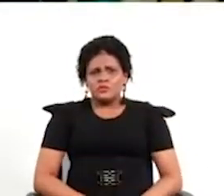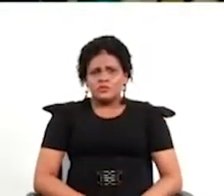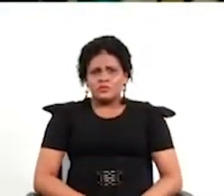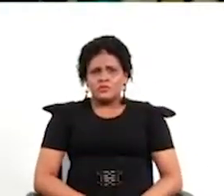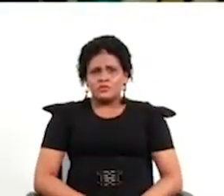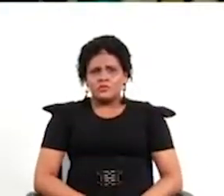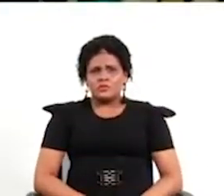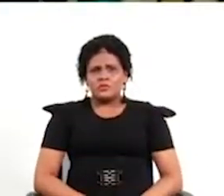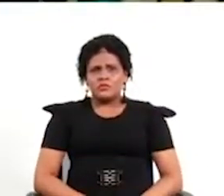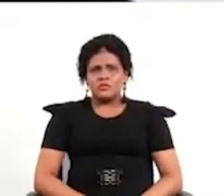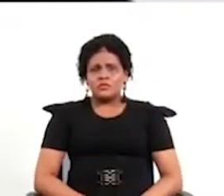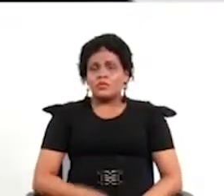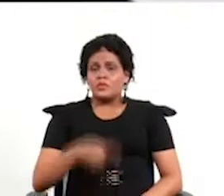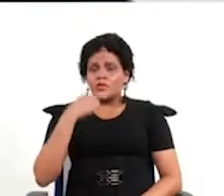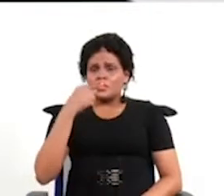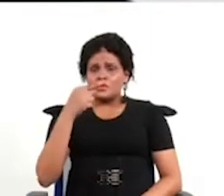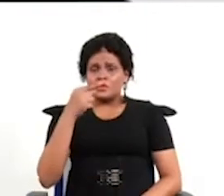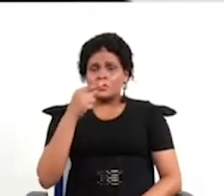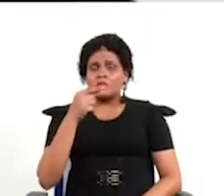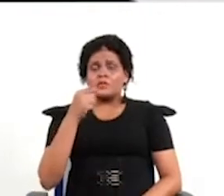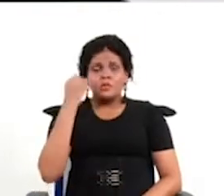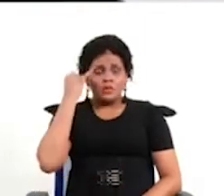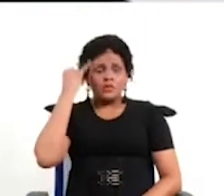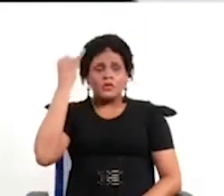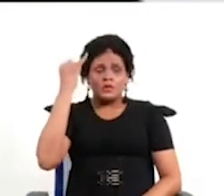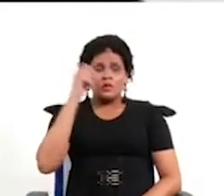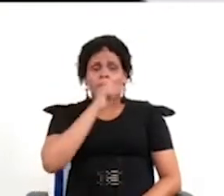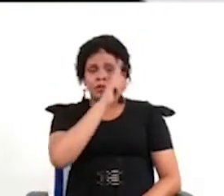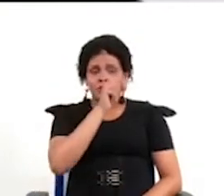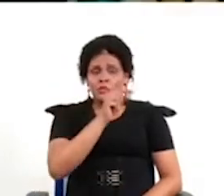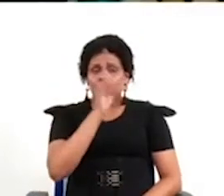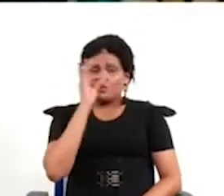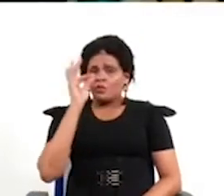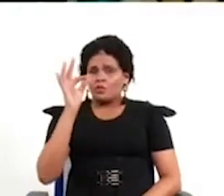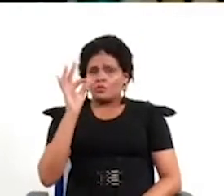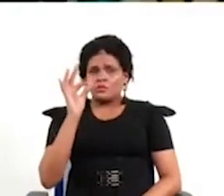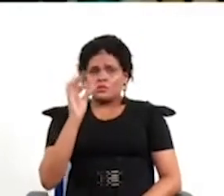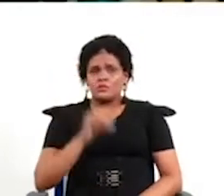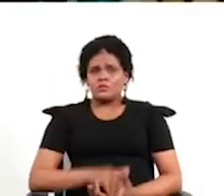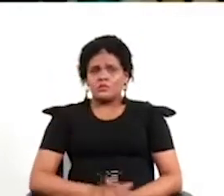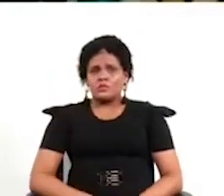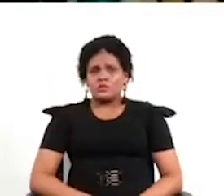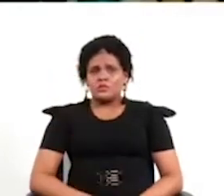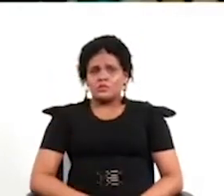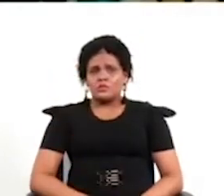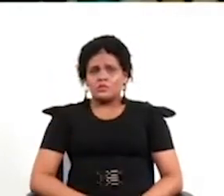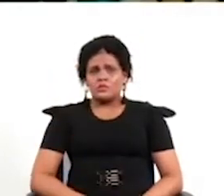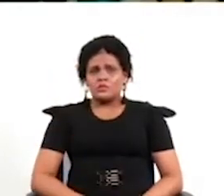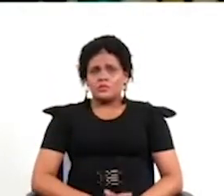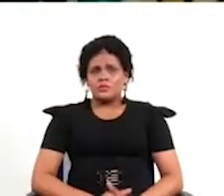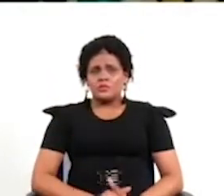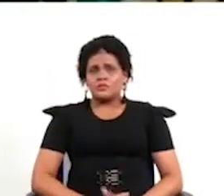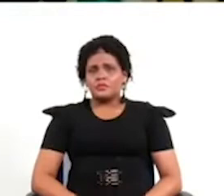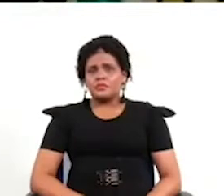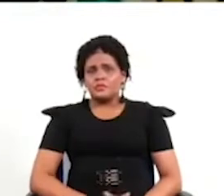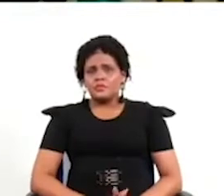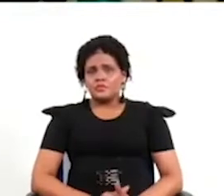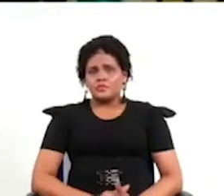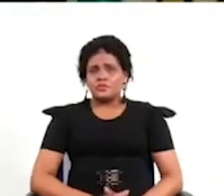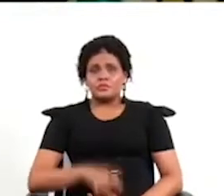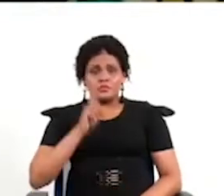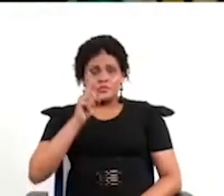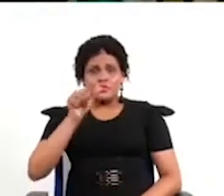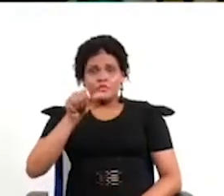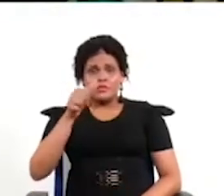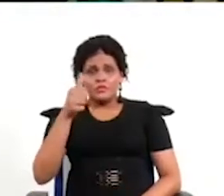buenísimo el punto también y me lleva a hacer varios comentarios al respecto por un lado